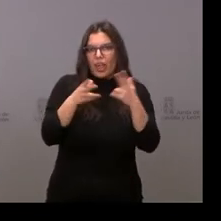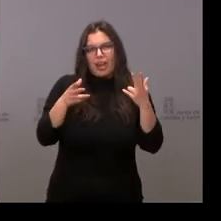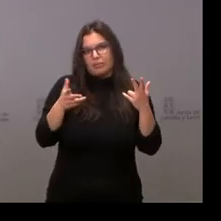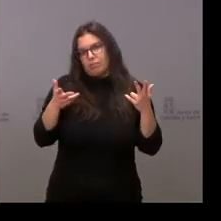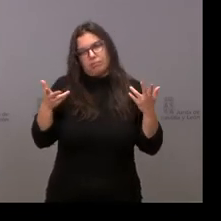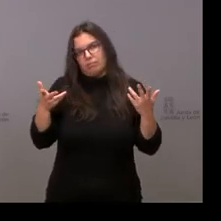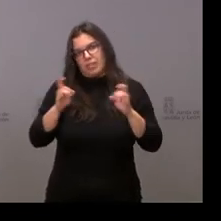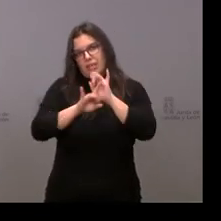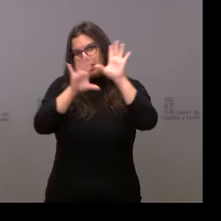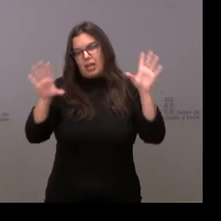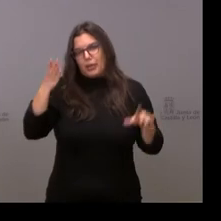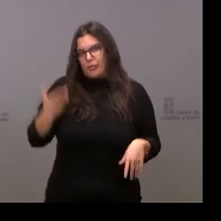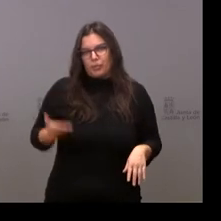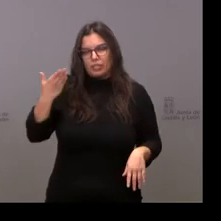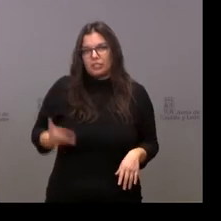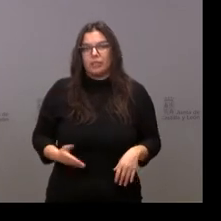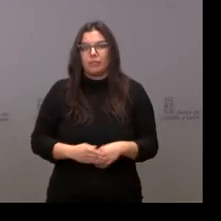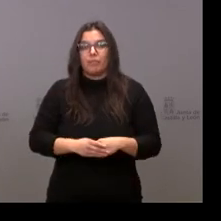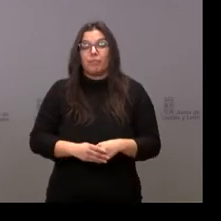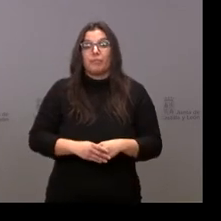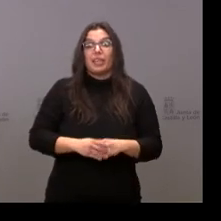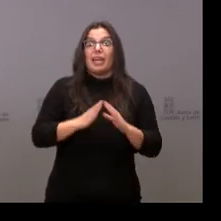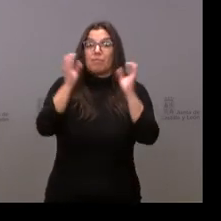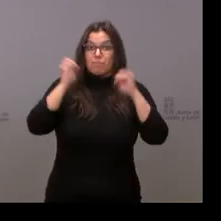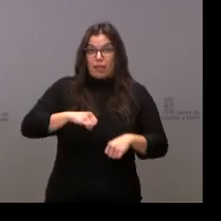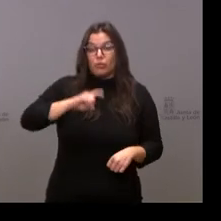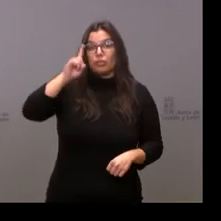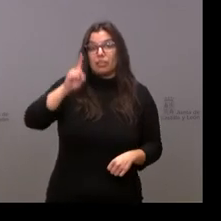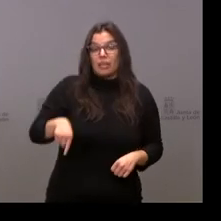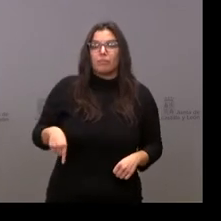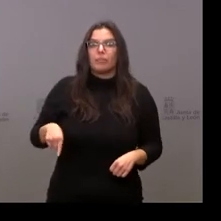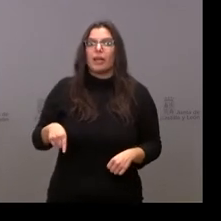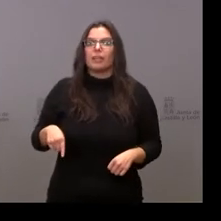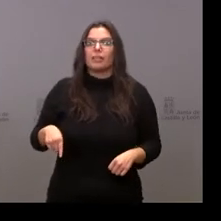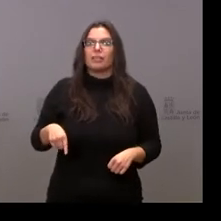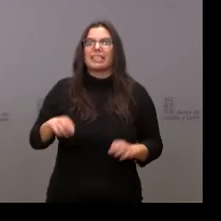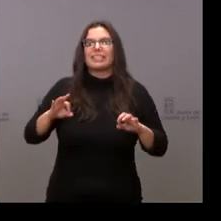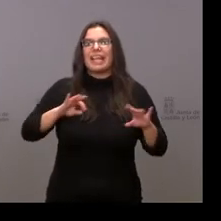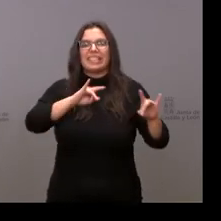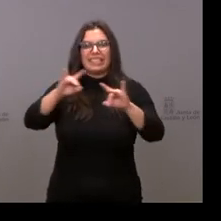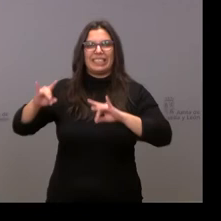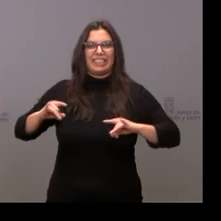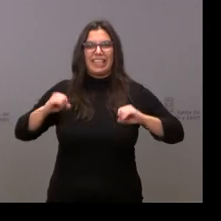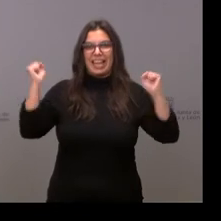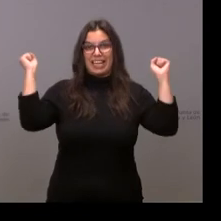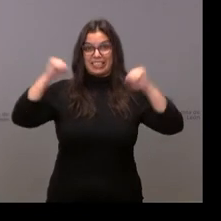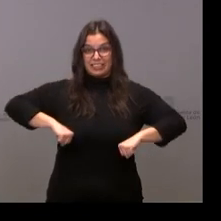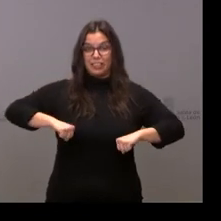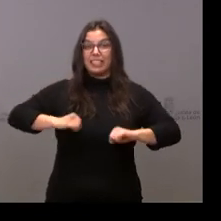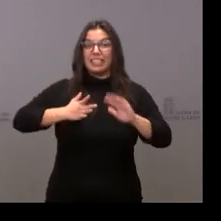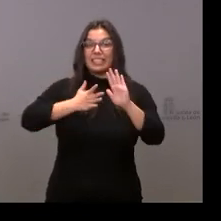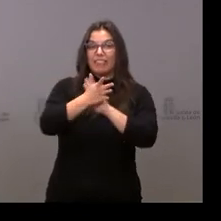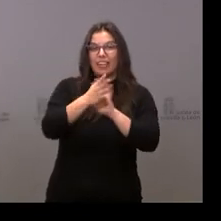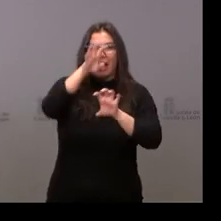muy importante. Y el triple pacto se cierra con el pacto territorial que se le dio salida y